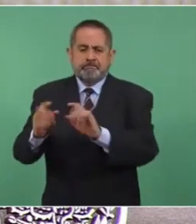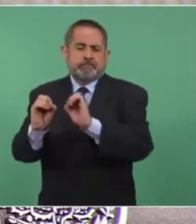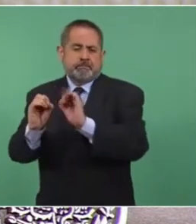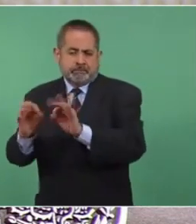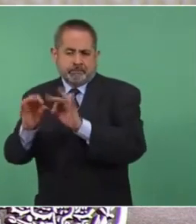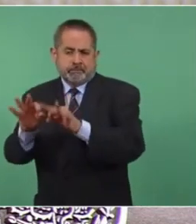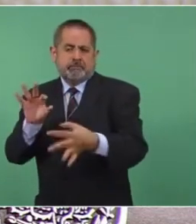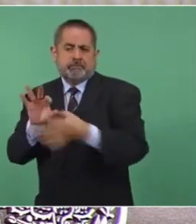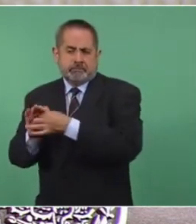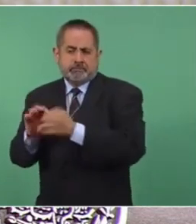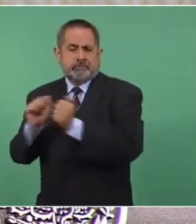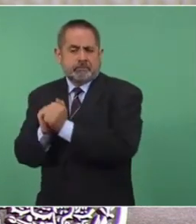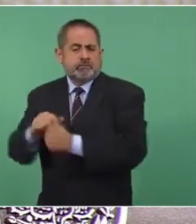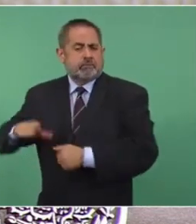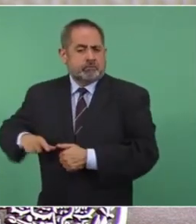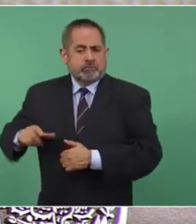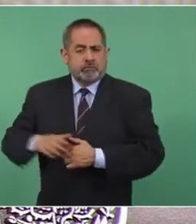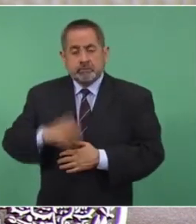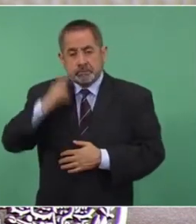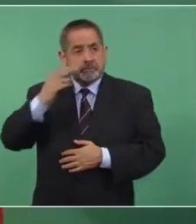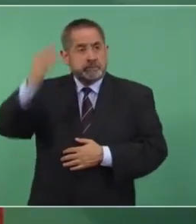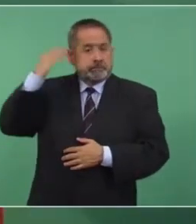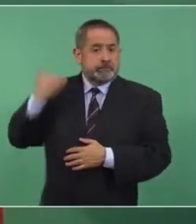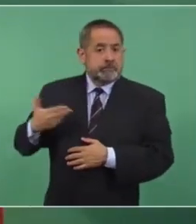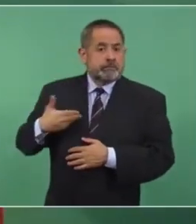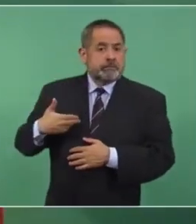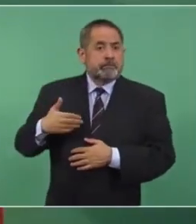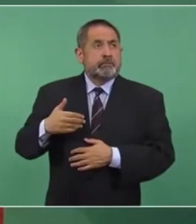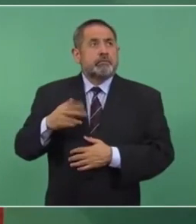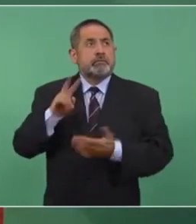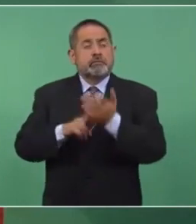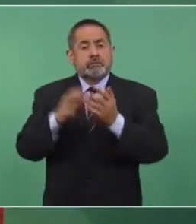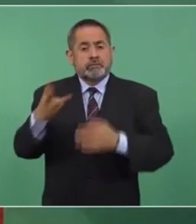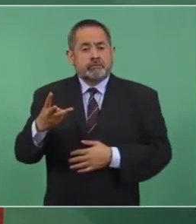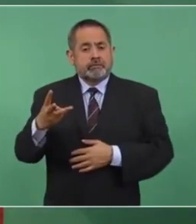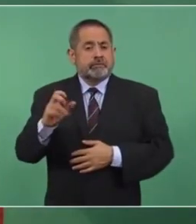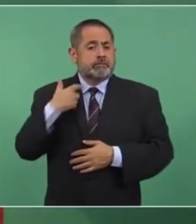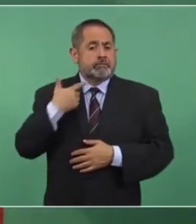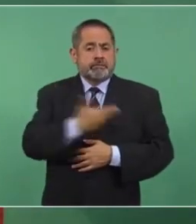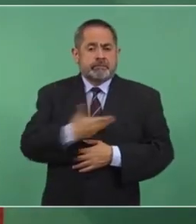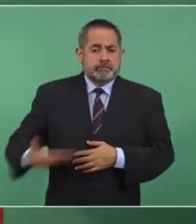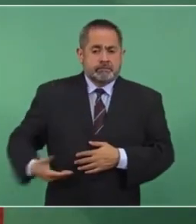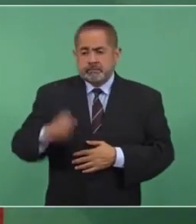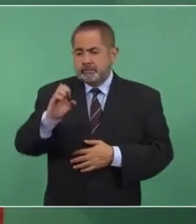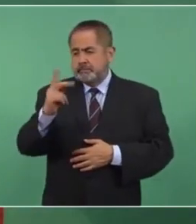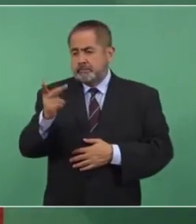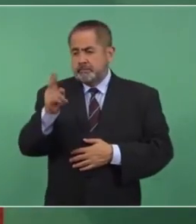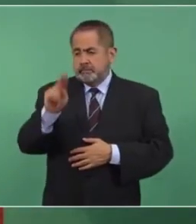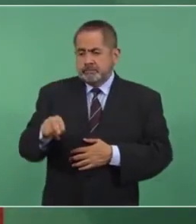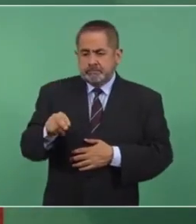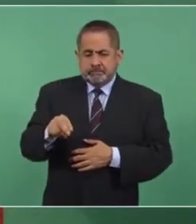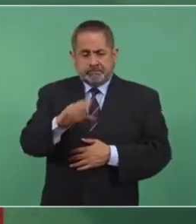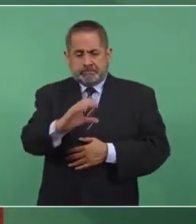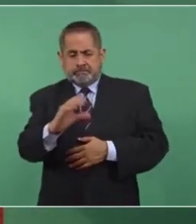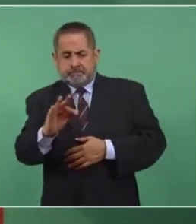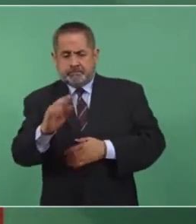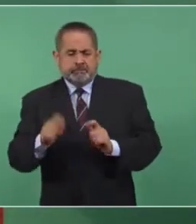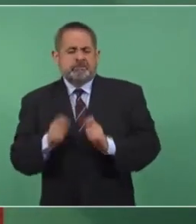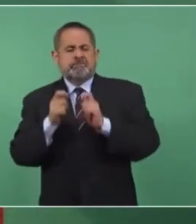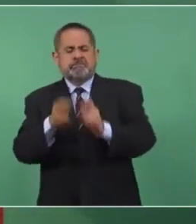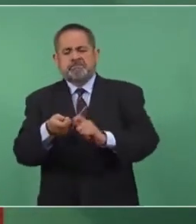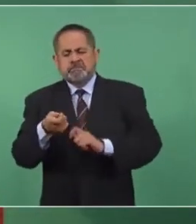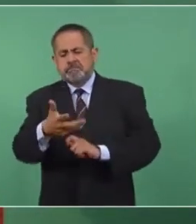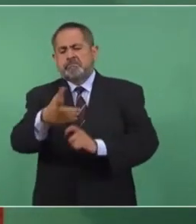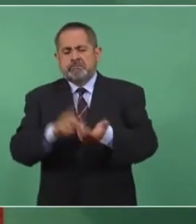reforma que hizo el presidente Peña Nieto, se le dio el estatus de empresa del Estado a la CFE